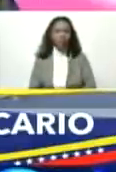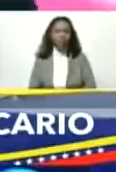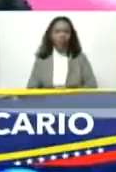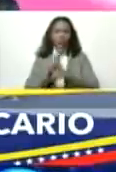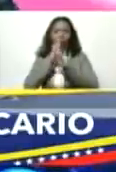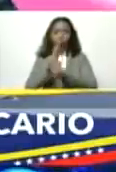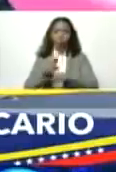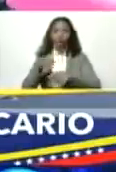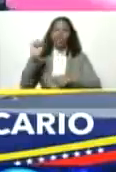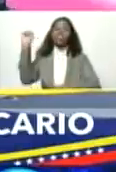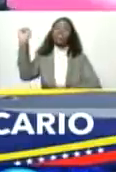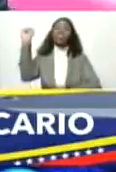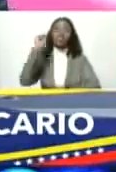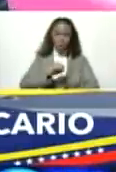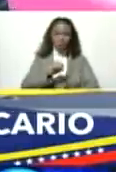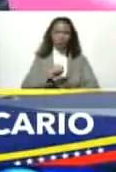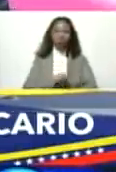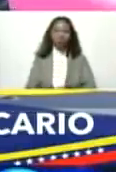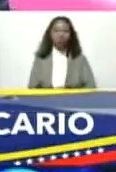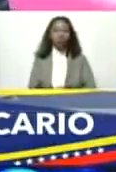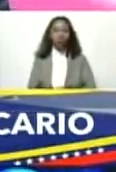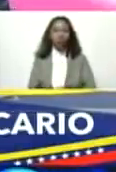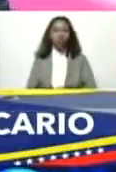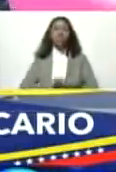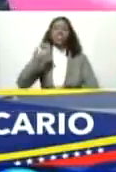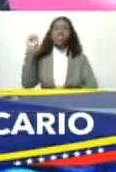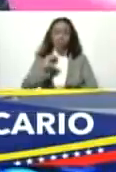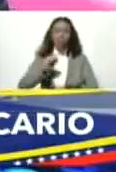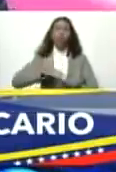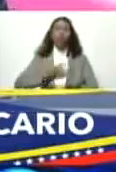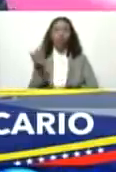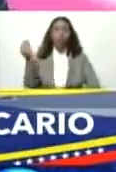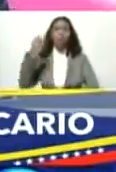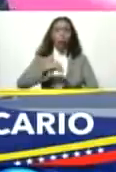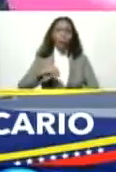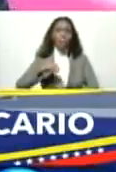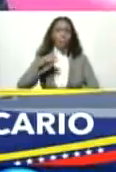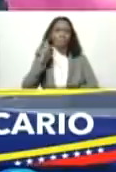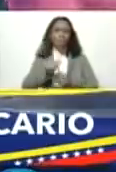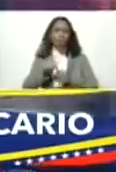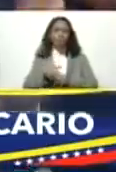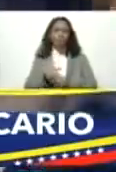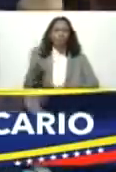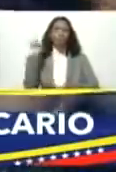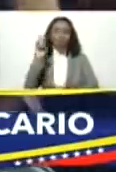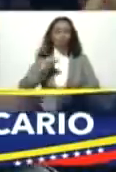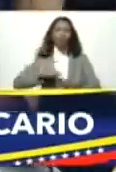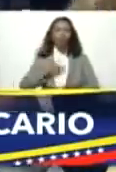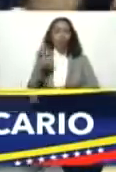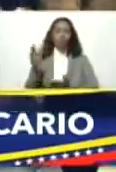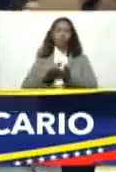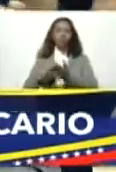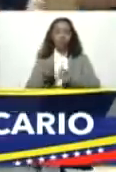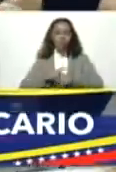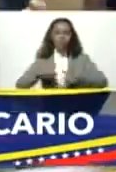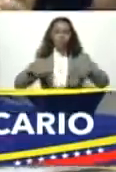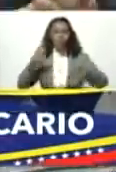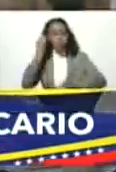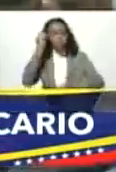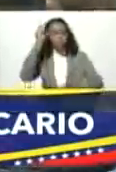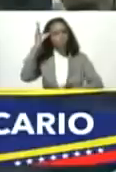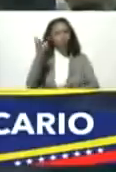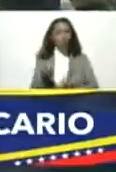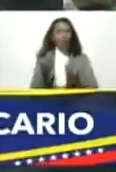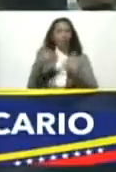respuesta es si podemos más que el petróleo Venezuela puede recuperar su capacidad